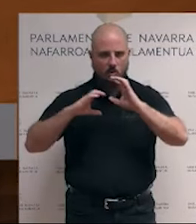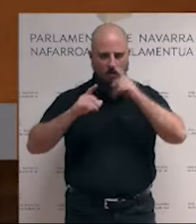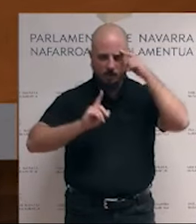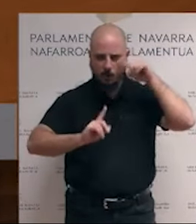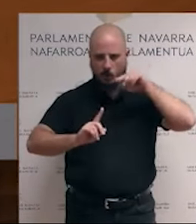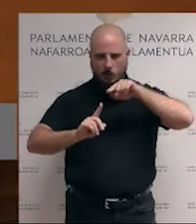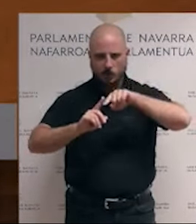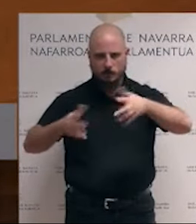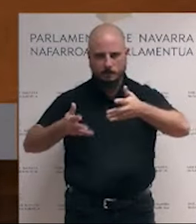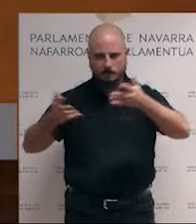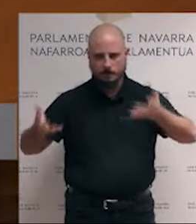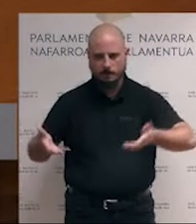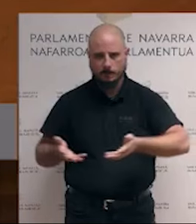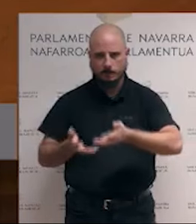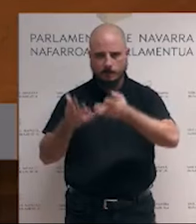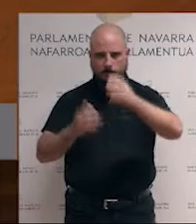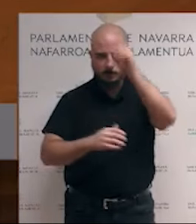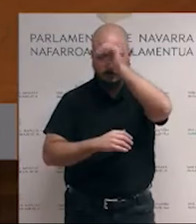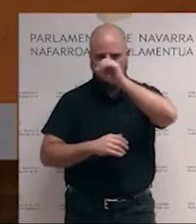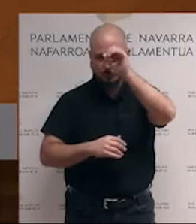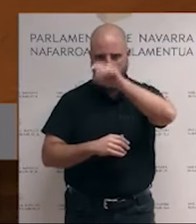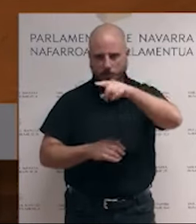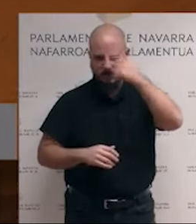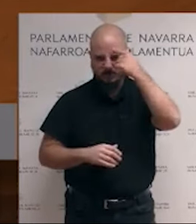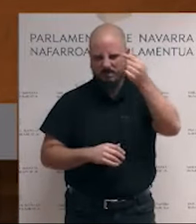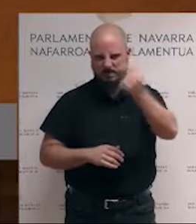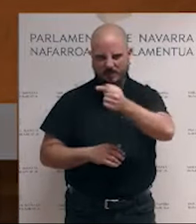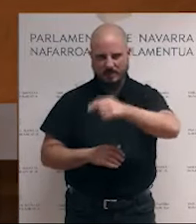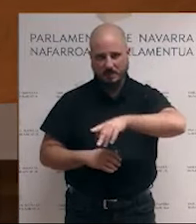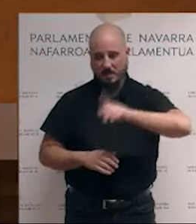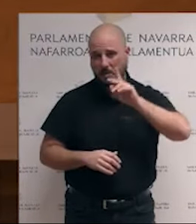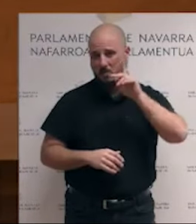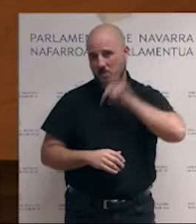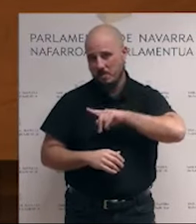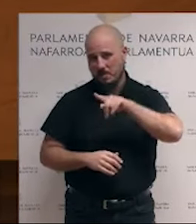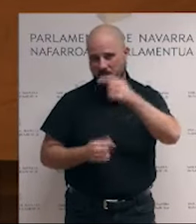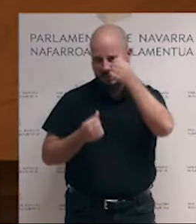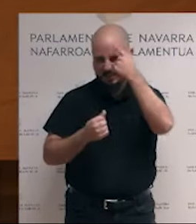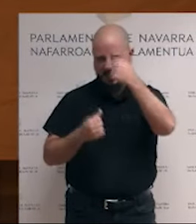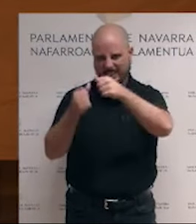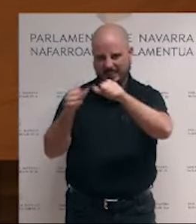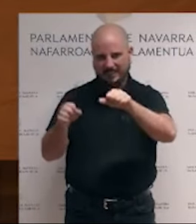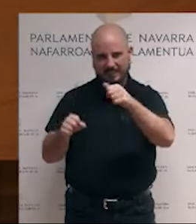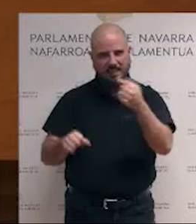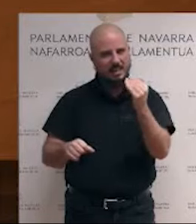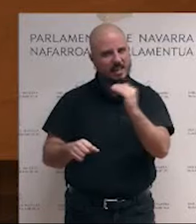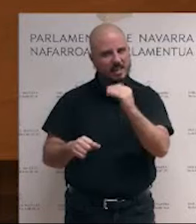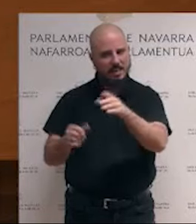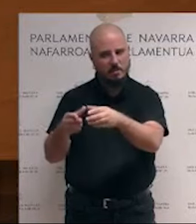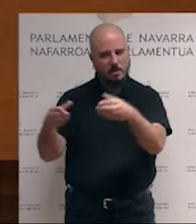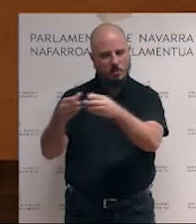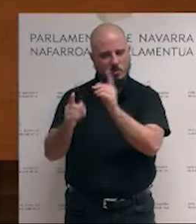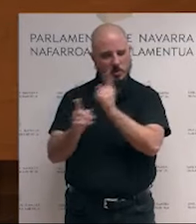promover y alimentar una opinión prejuiciosa, errónea, estigmatizante y destructiva hacia un grupo de individuos